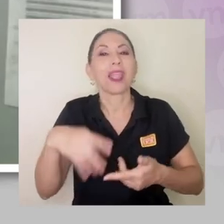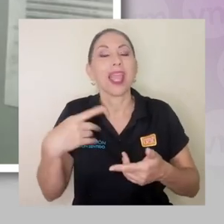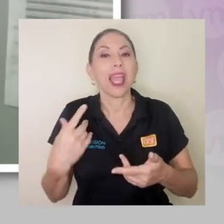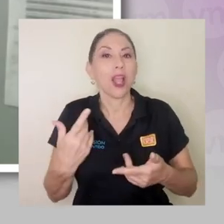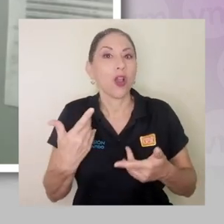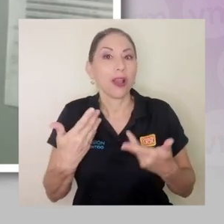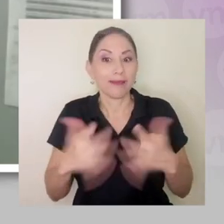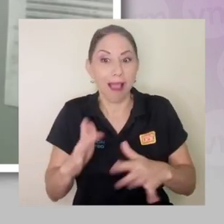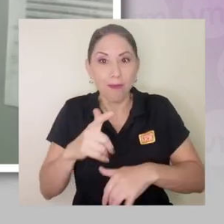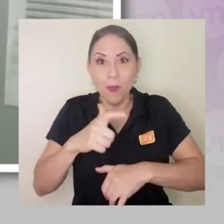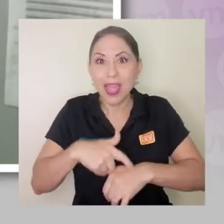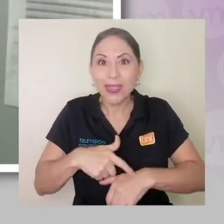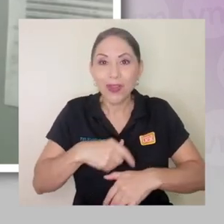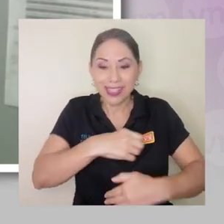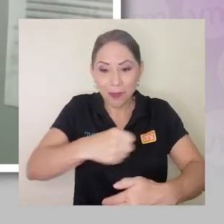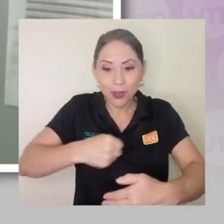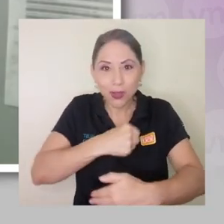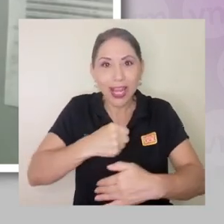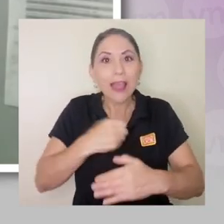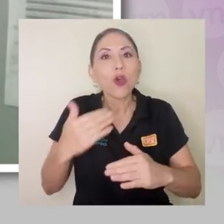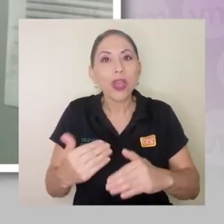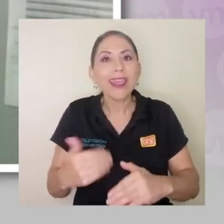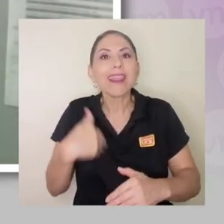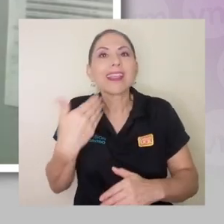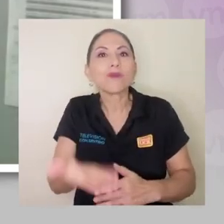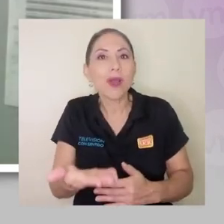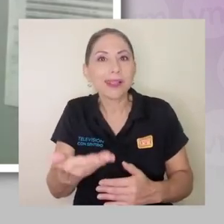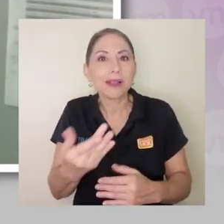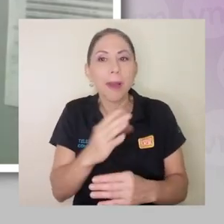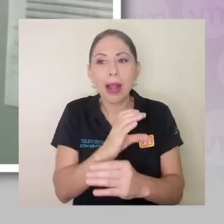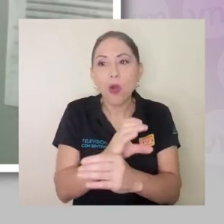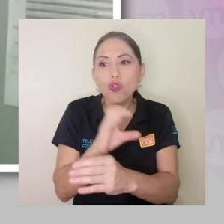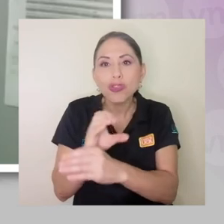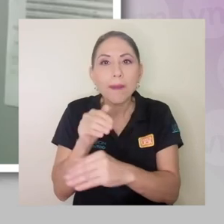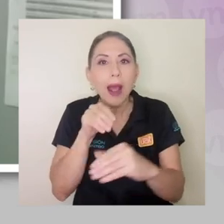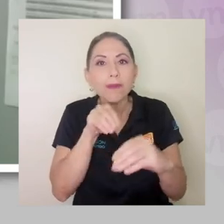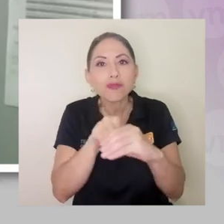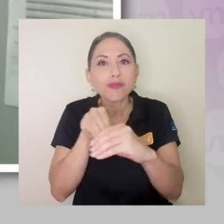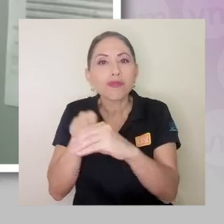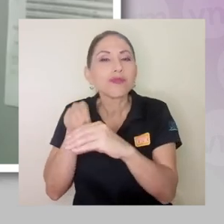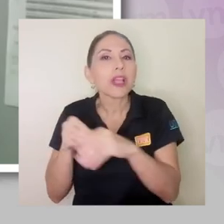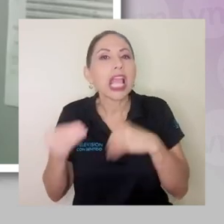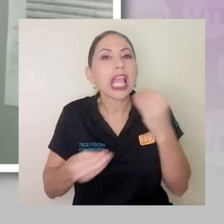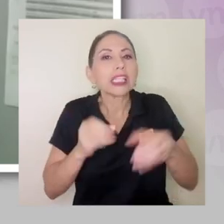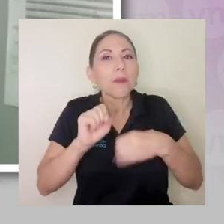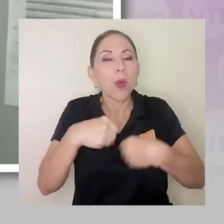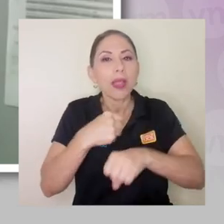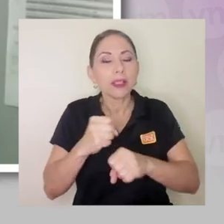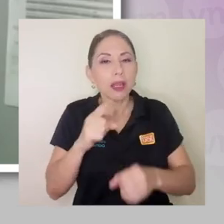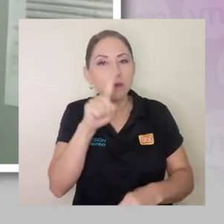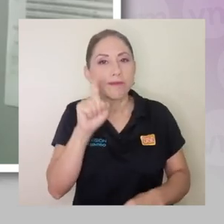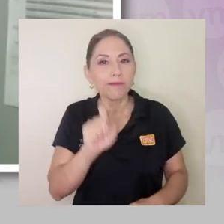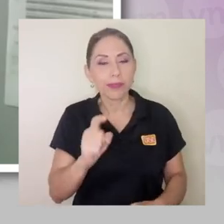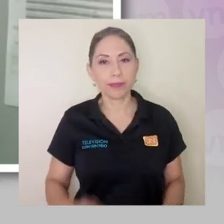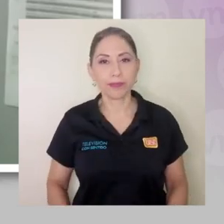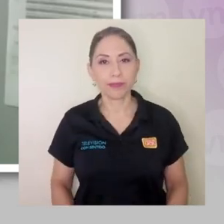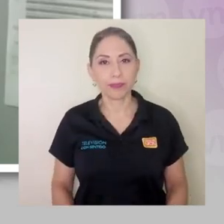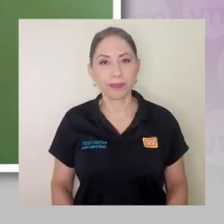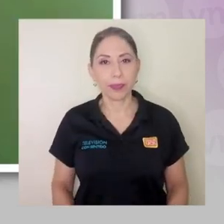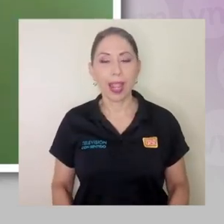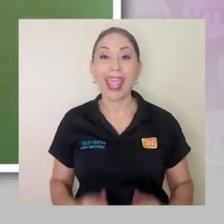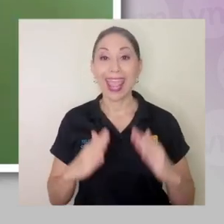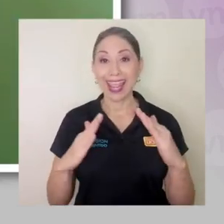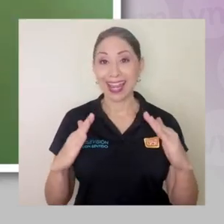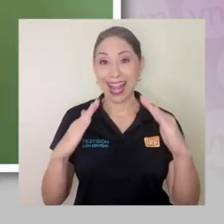estamos cocinando, digamos, y tal vez después, ¿verdad? La conservación o qué se puede hacer después también. Ok,